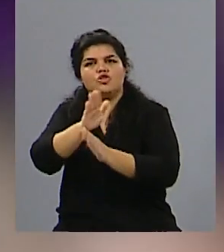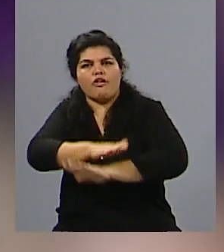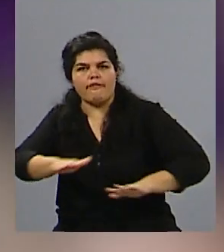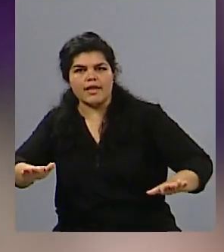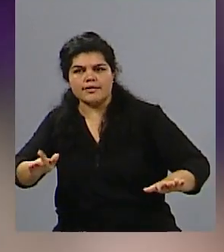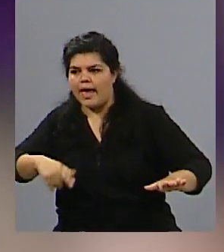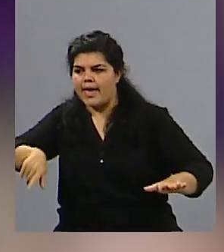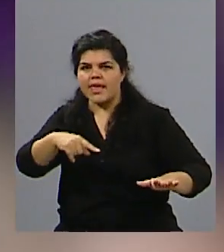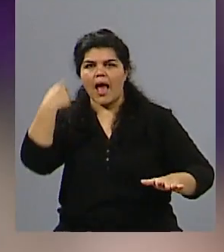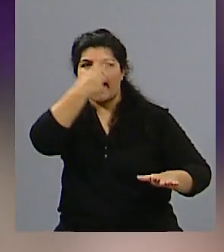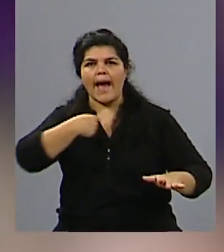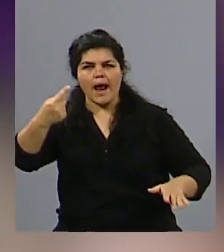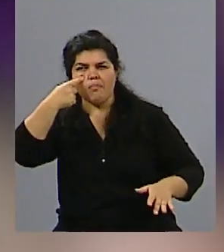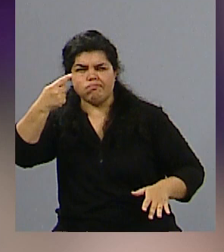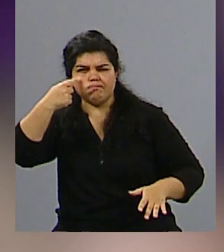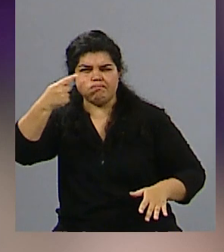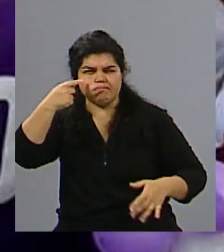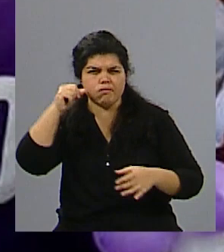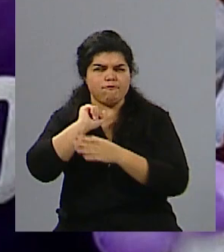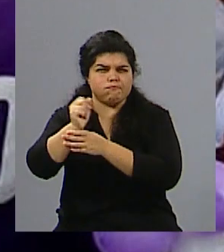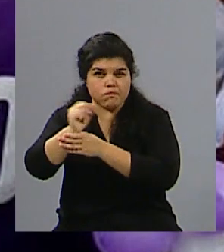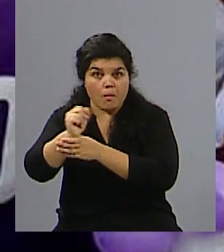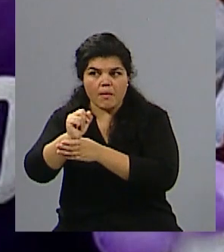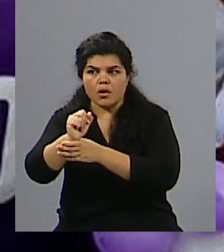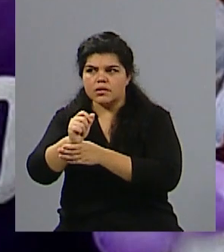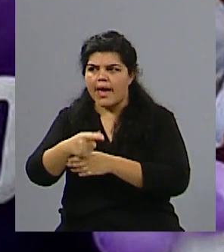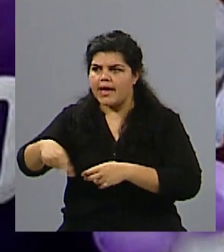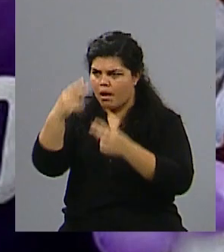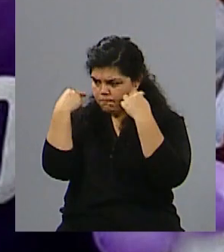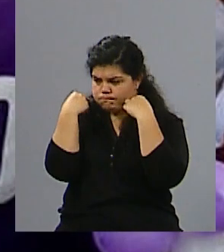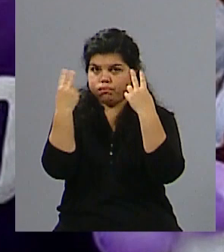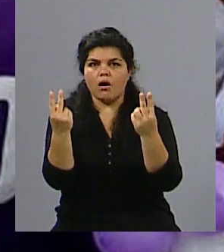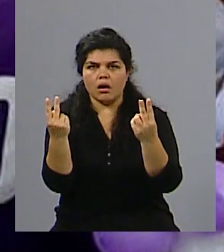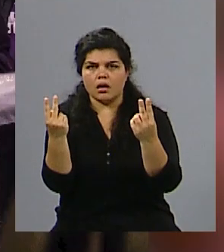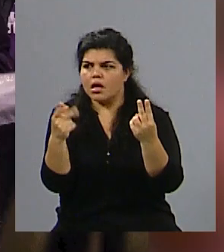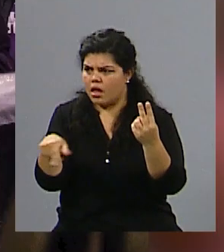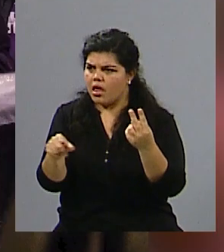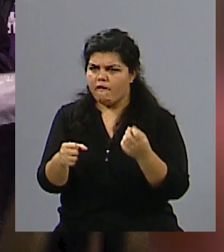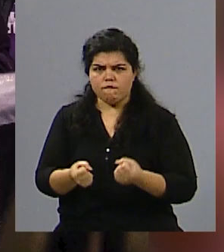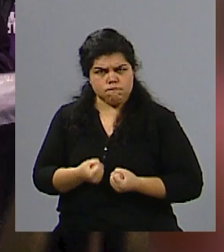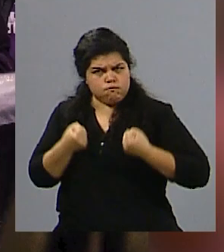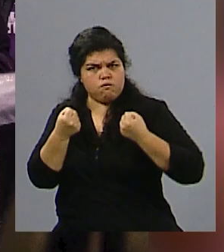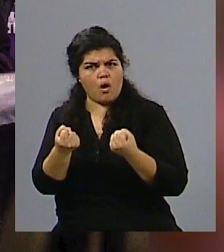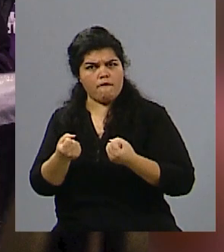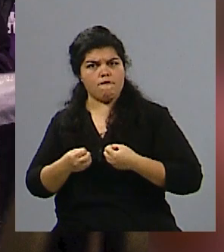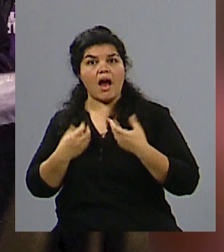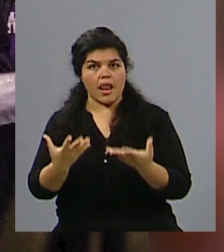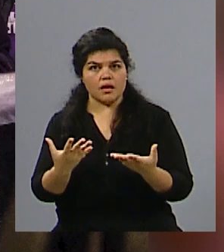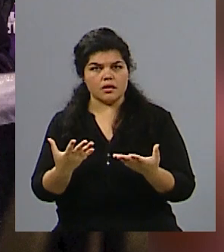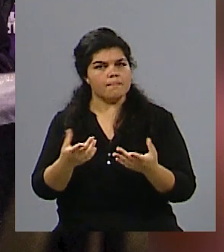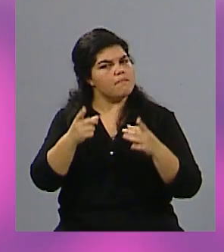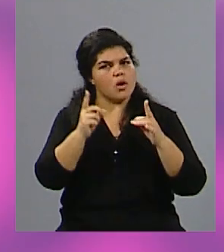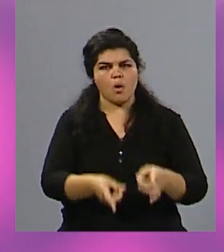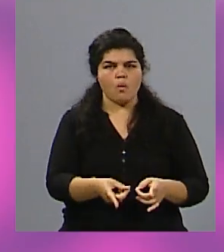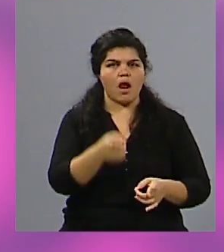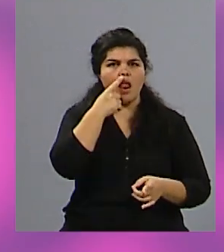quienes se han atrevido a levantar la voz han sido extremadamente valientes, pero también creo que ha habido una reacción patriarcal